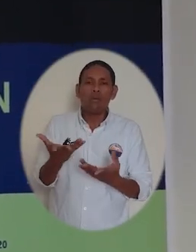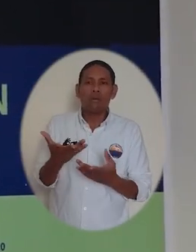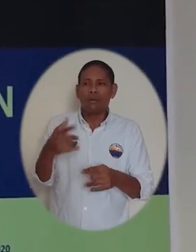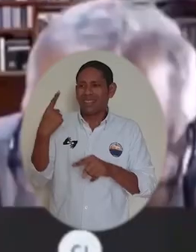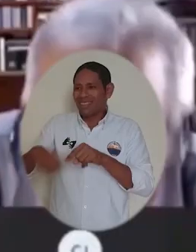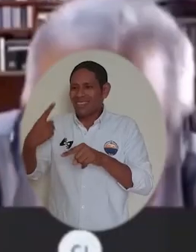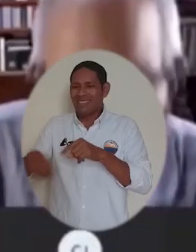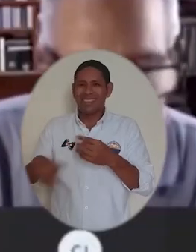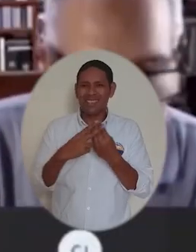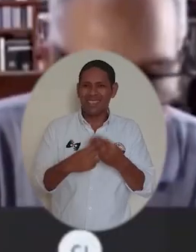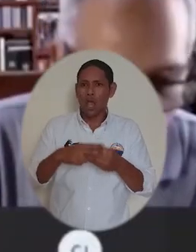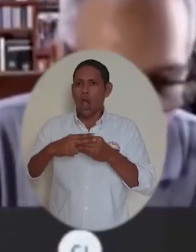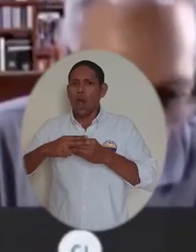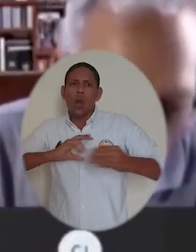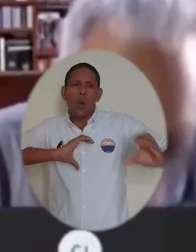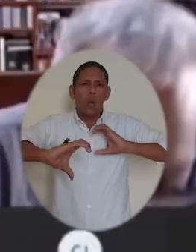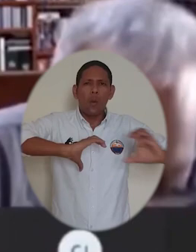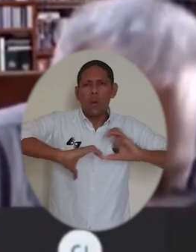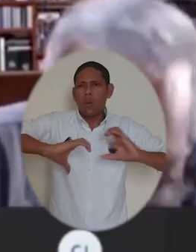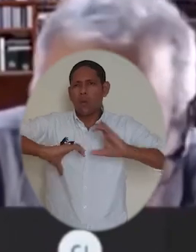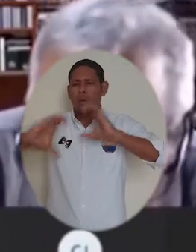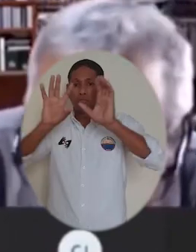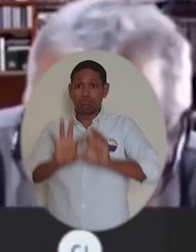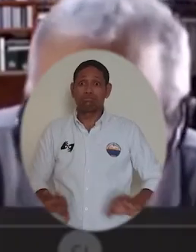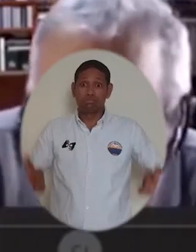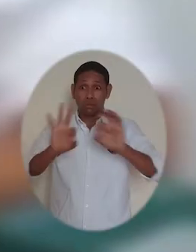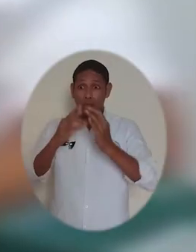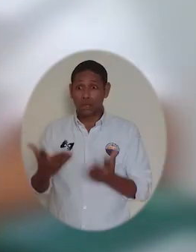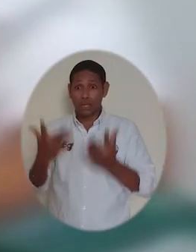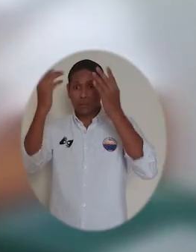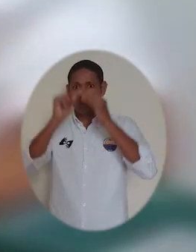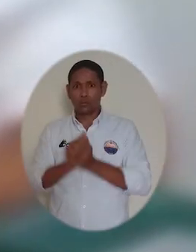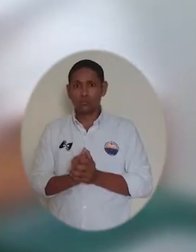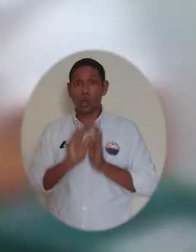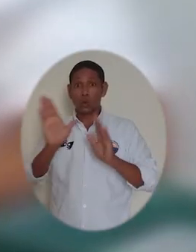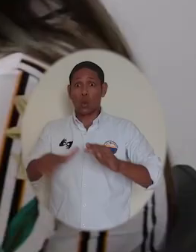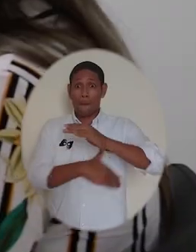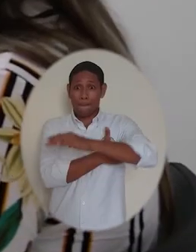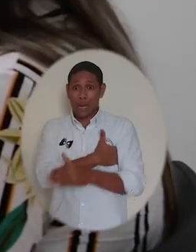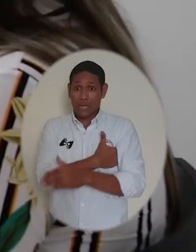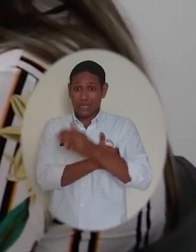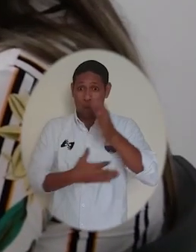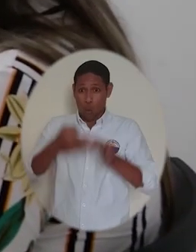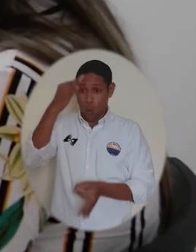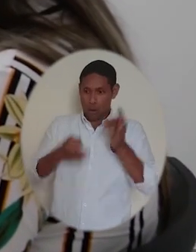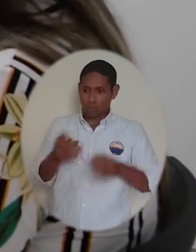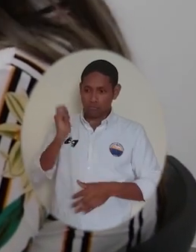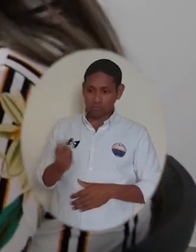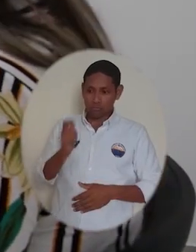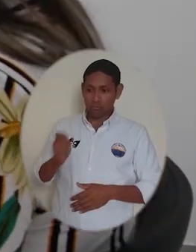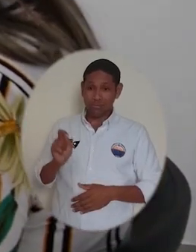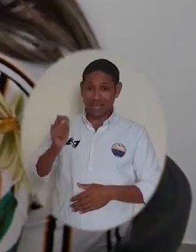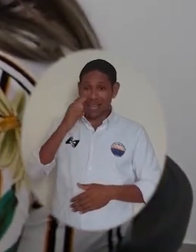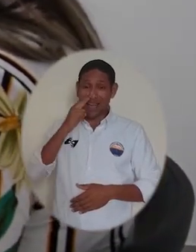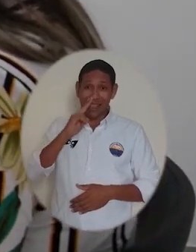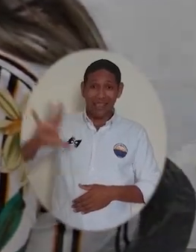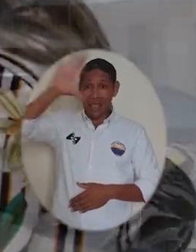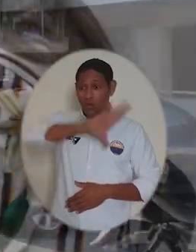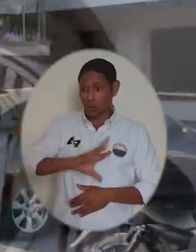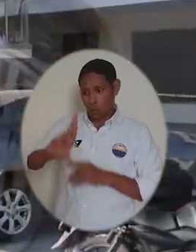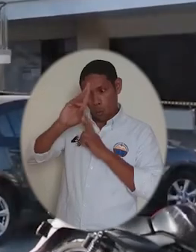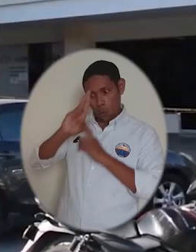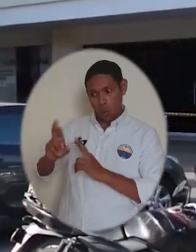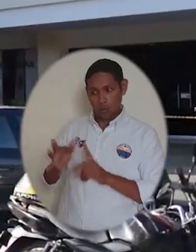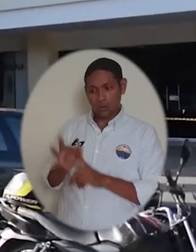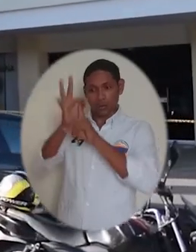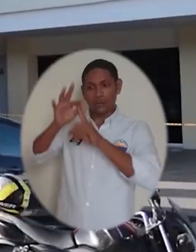sus usuarios a través de diferentes herramientas de la información y la comunicación, acciones que recibieron un reconocimiento por parte del Ministerio